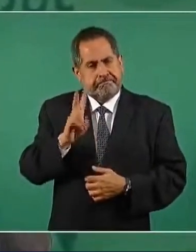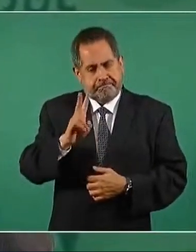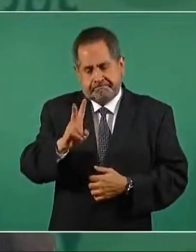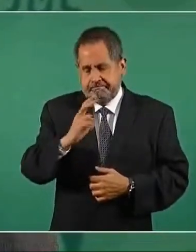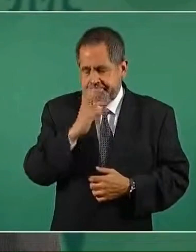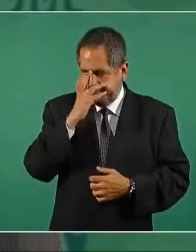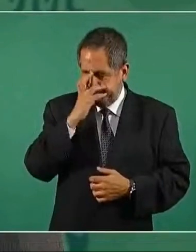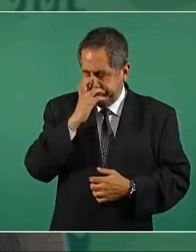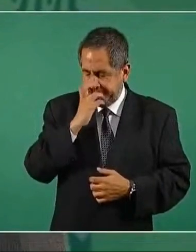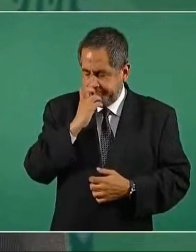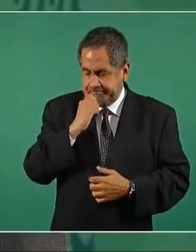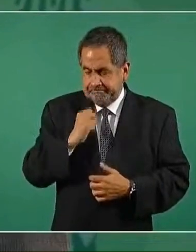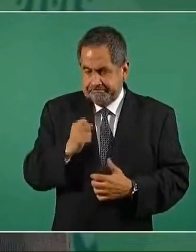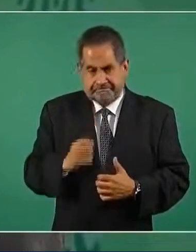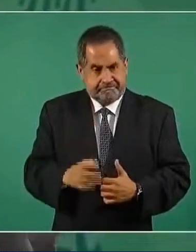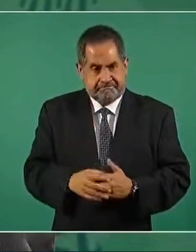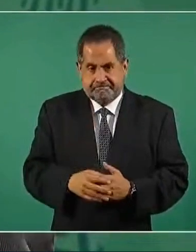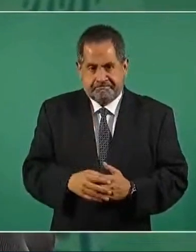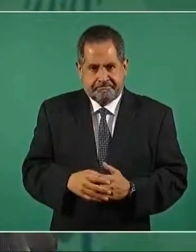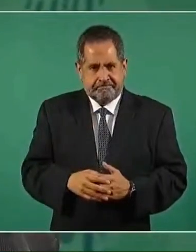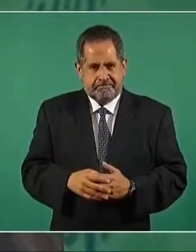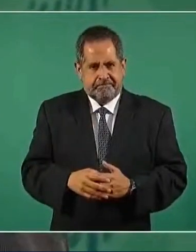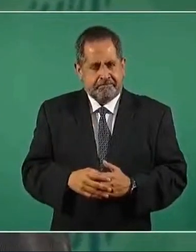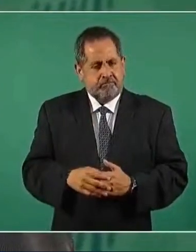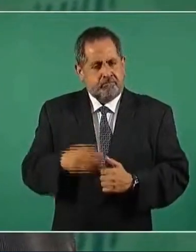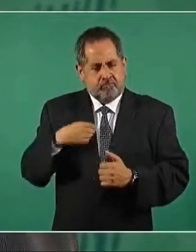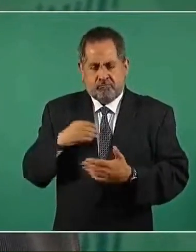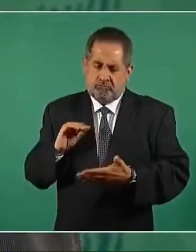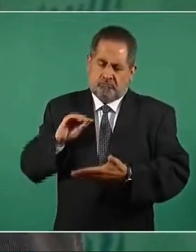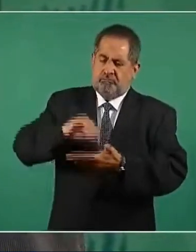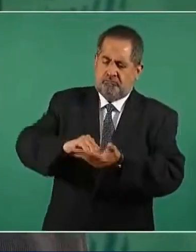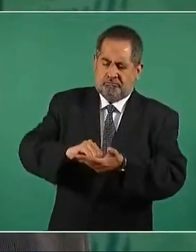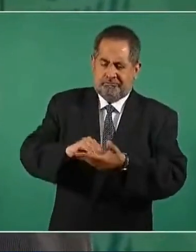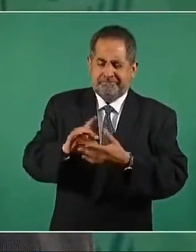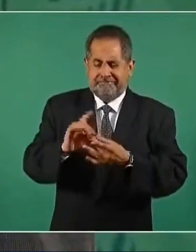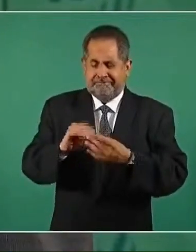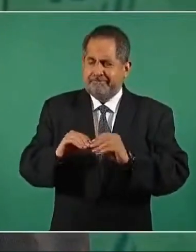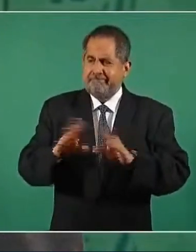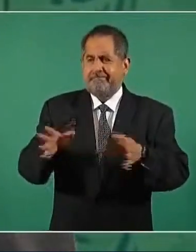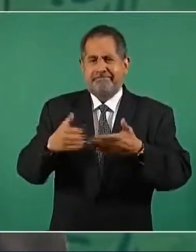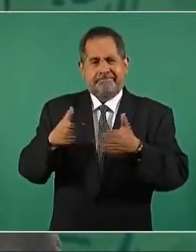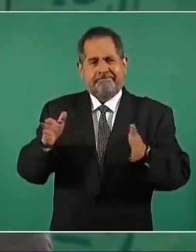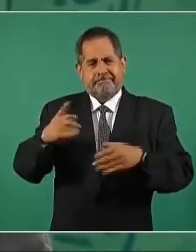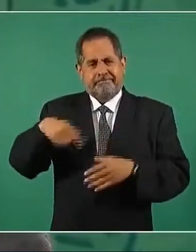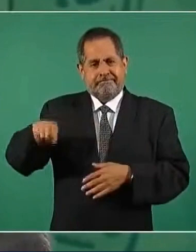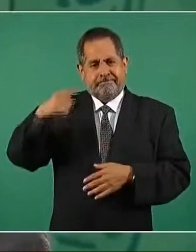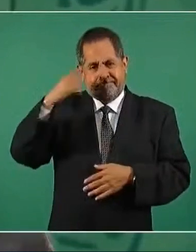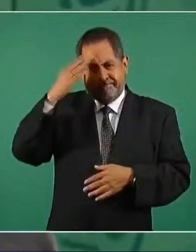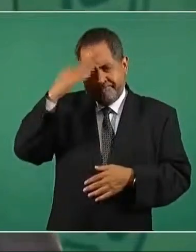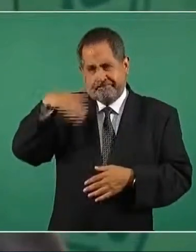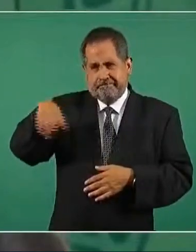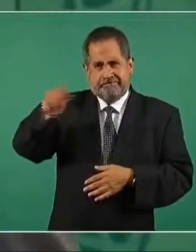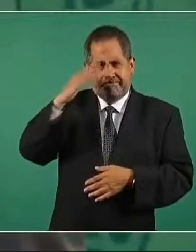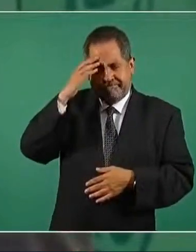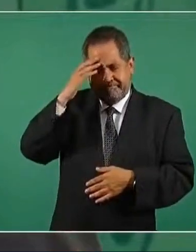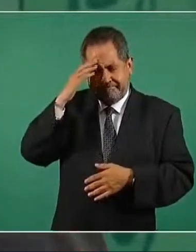y lo digo porque tenemos que sanear